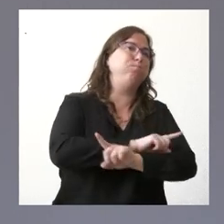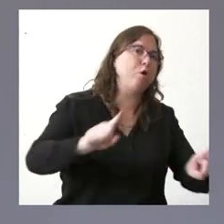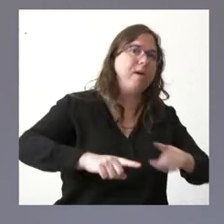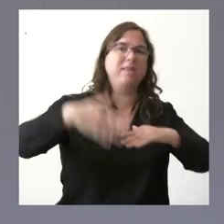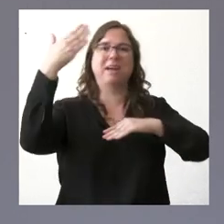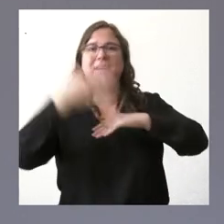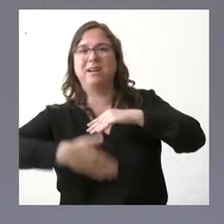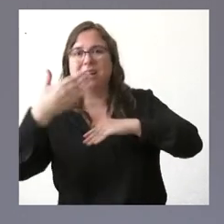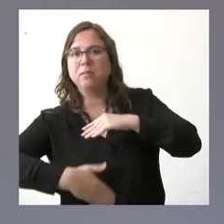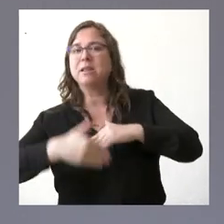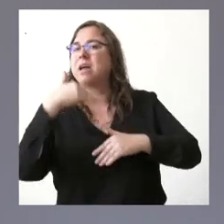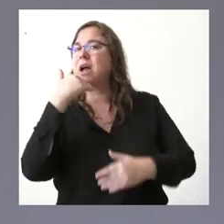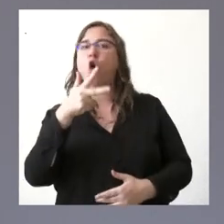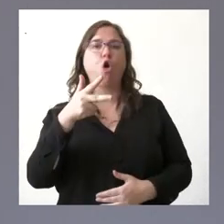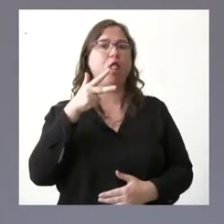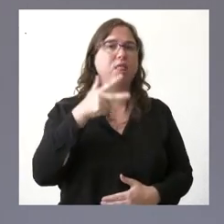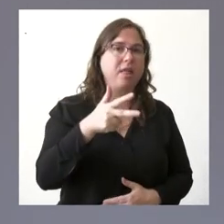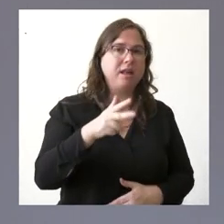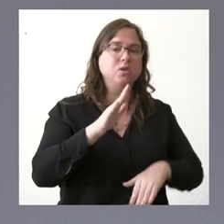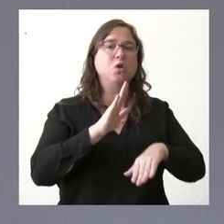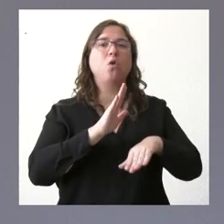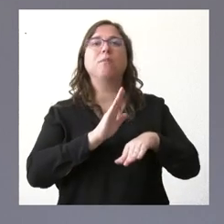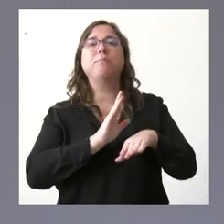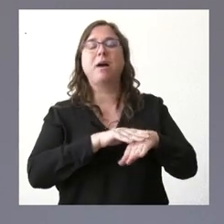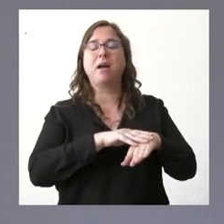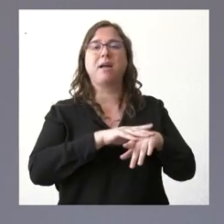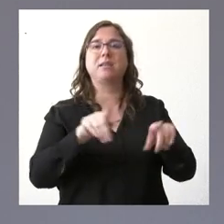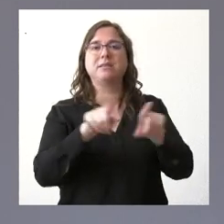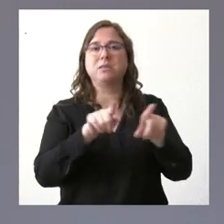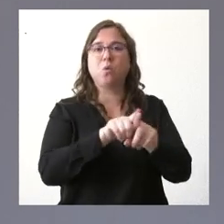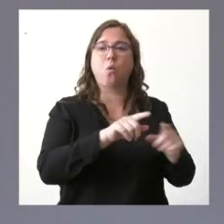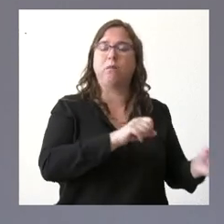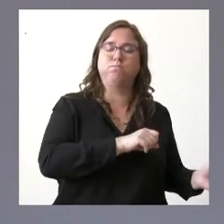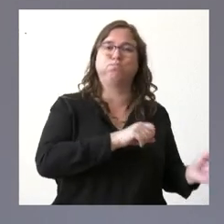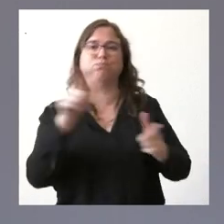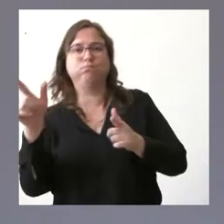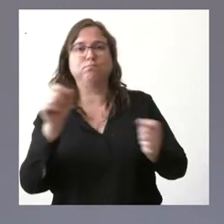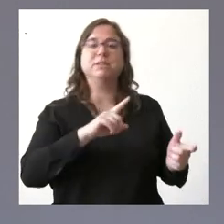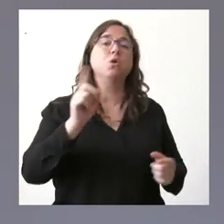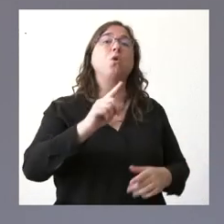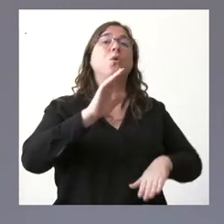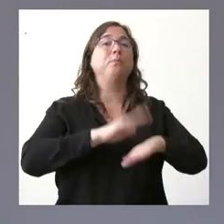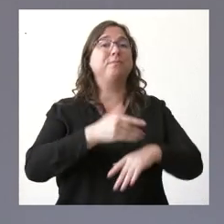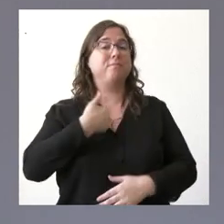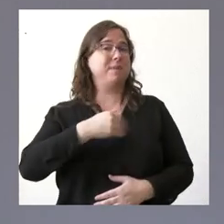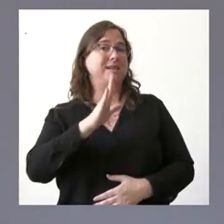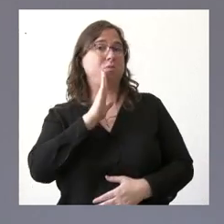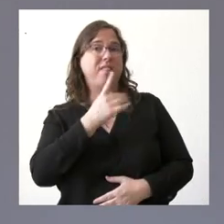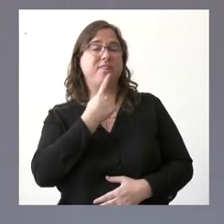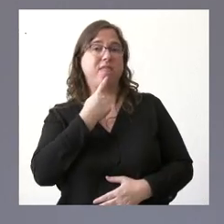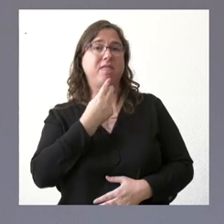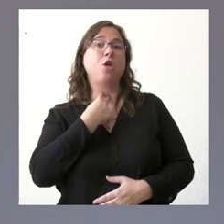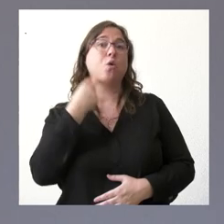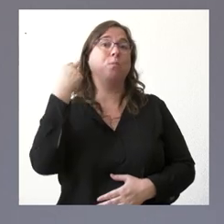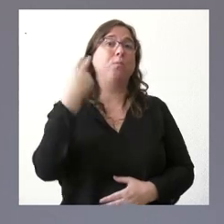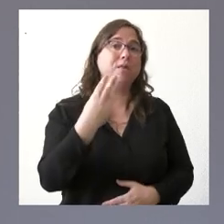los derechos de los residentes respecto a las salidas o las entradas de los mismos sino como decía el portavoz de